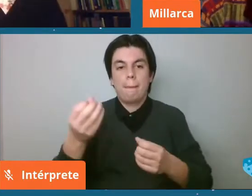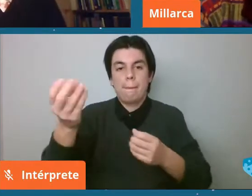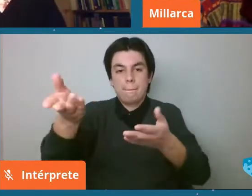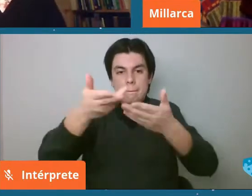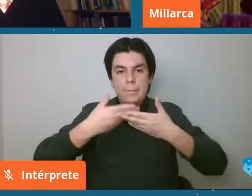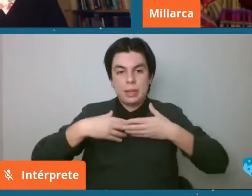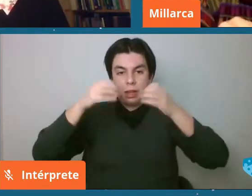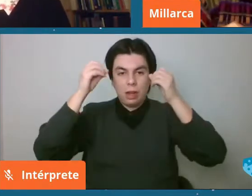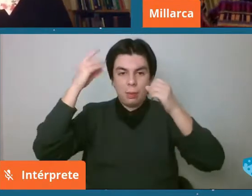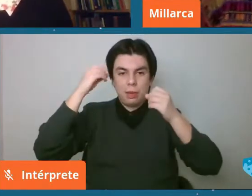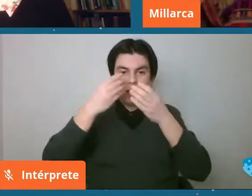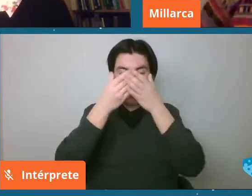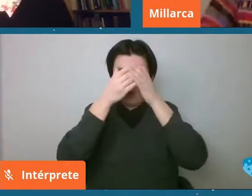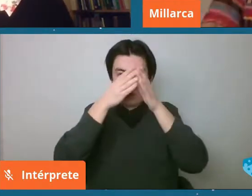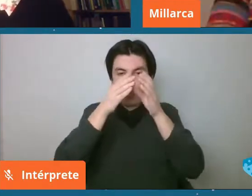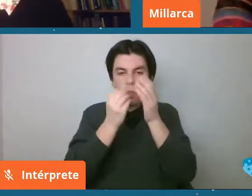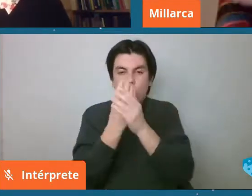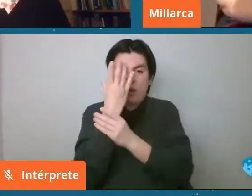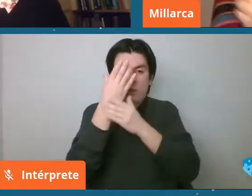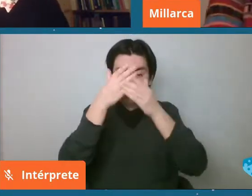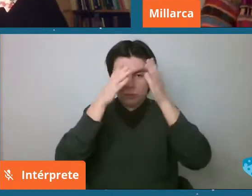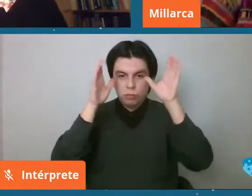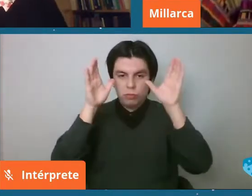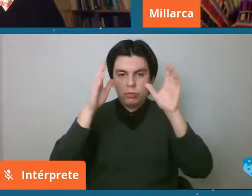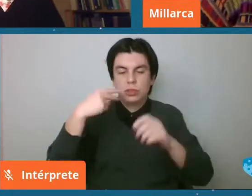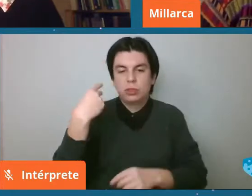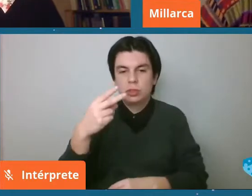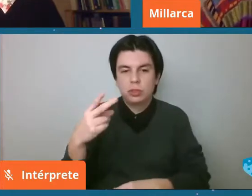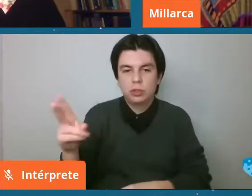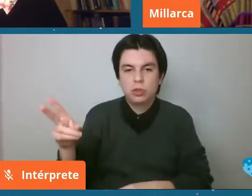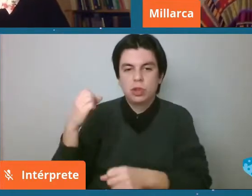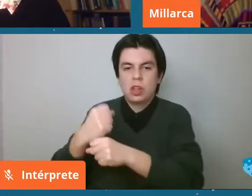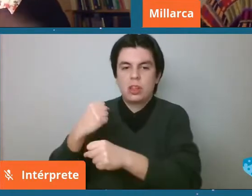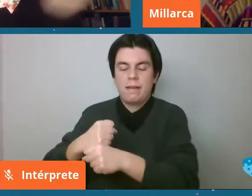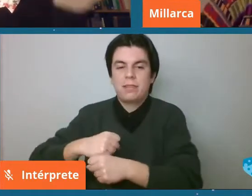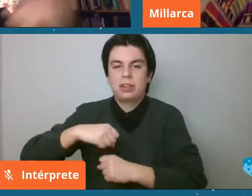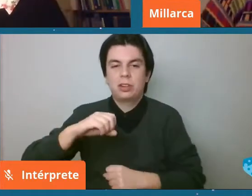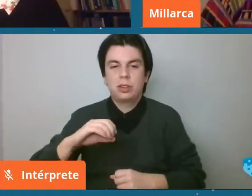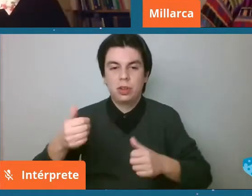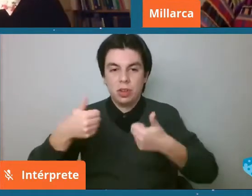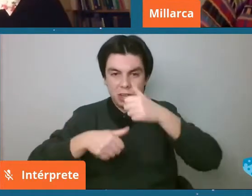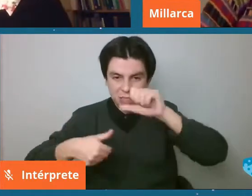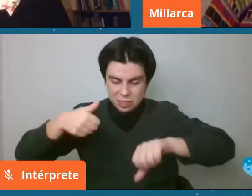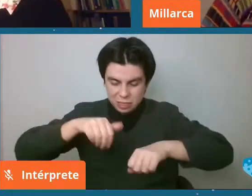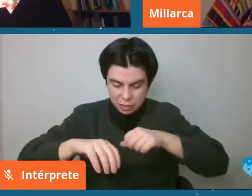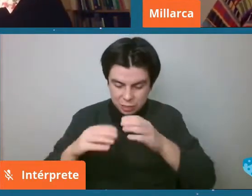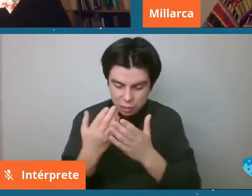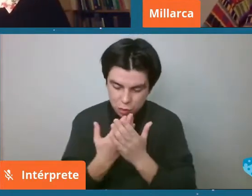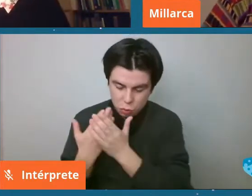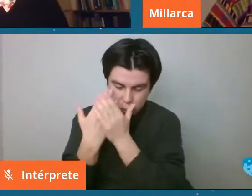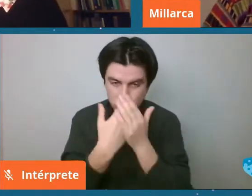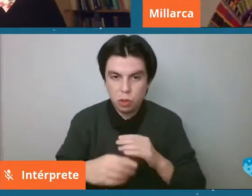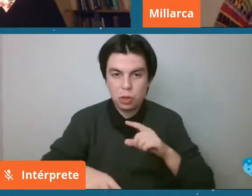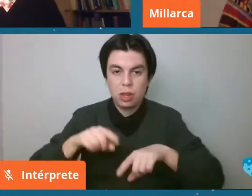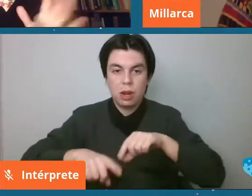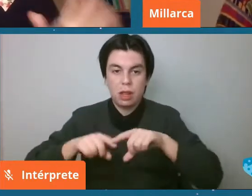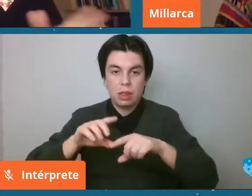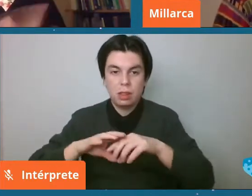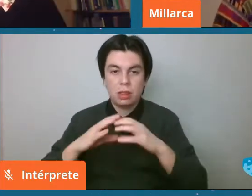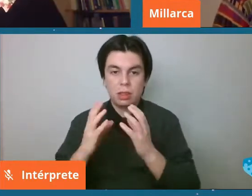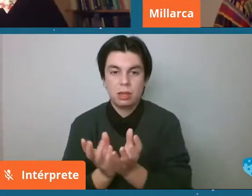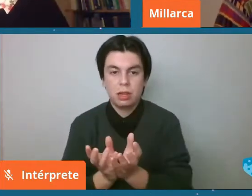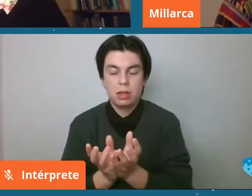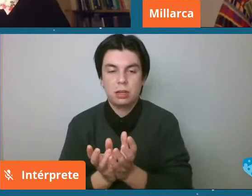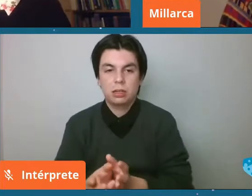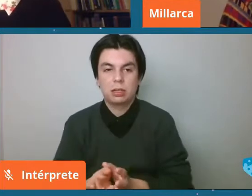cosas nuevas del trabajo también desde la geosciencia que como hablábamos con Laura y Gabriel en la mañana no